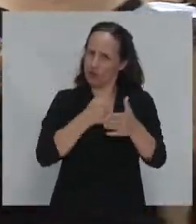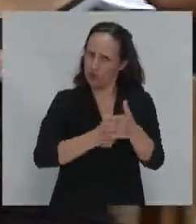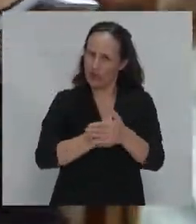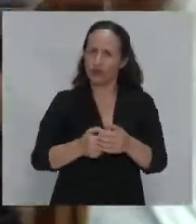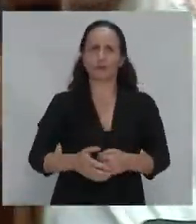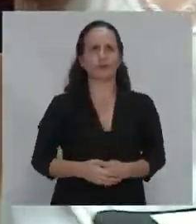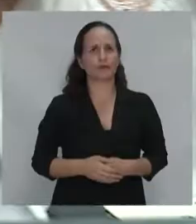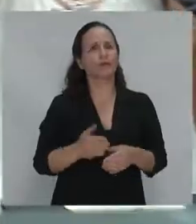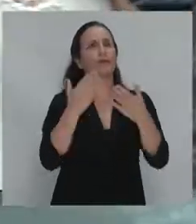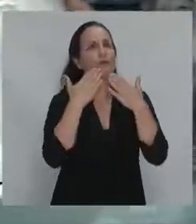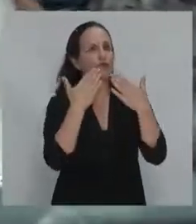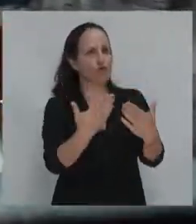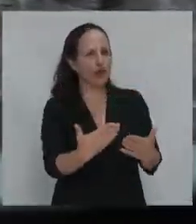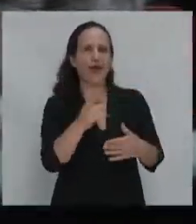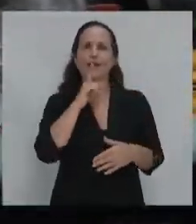Teresa